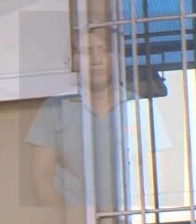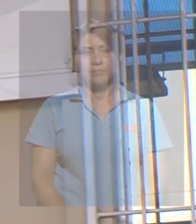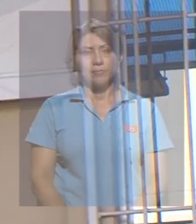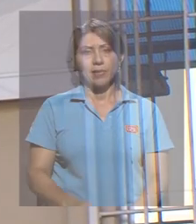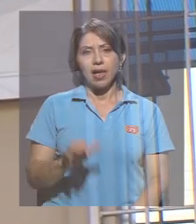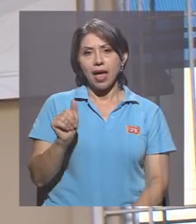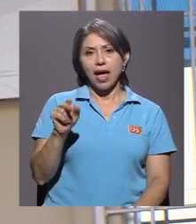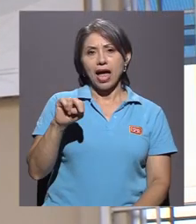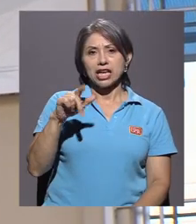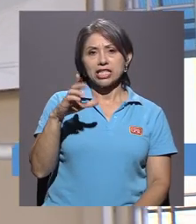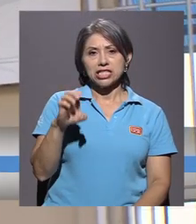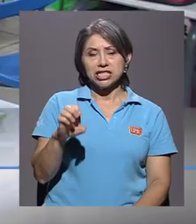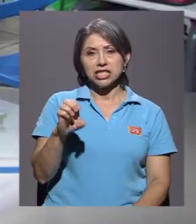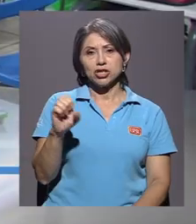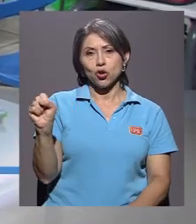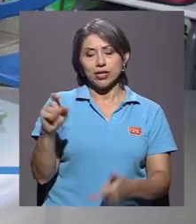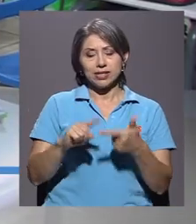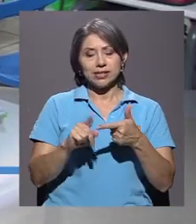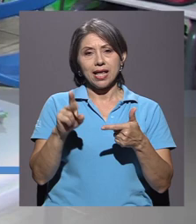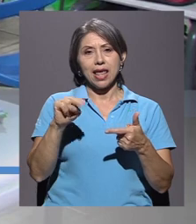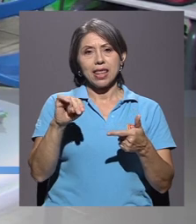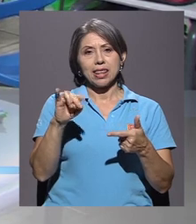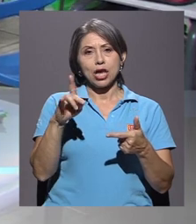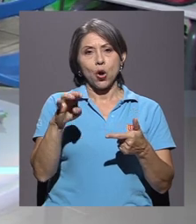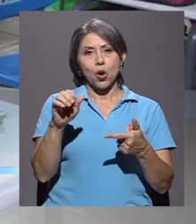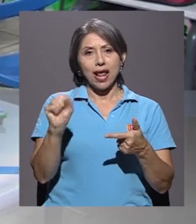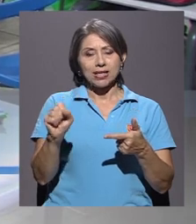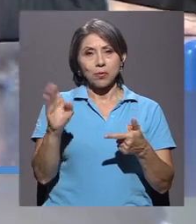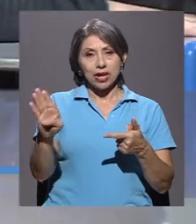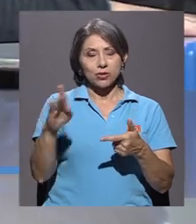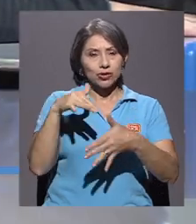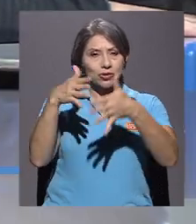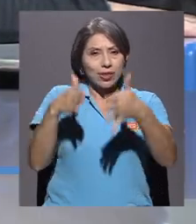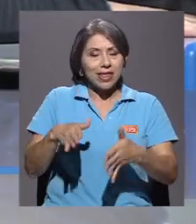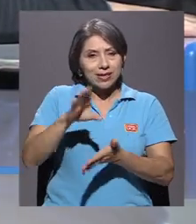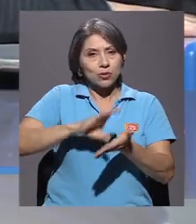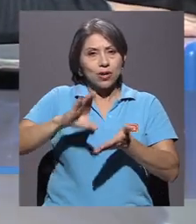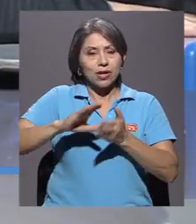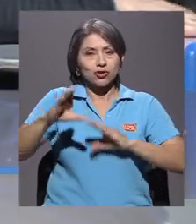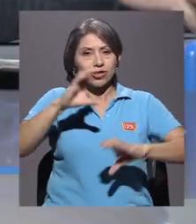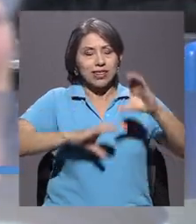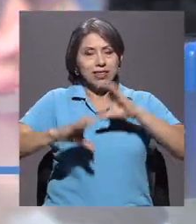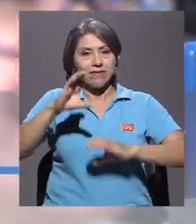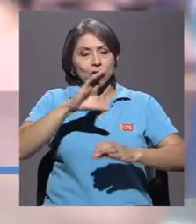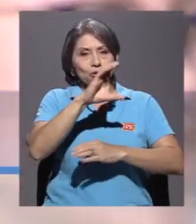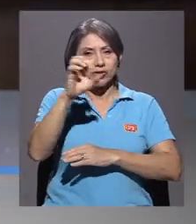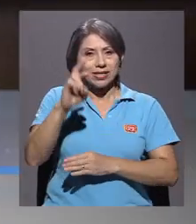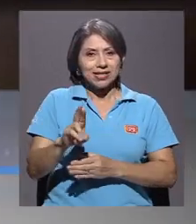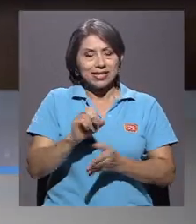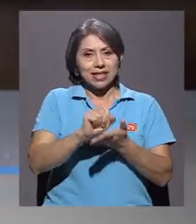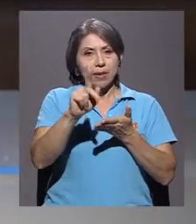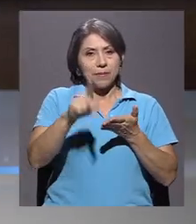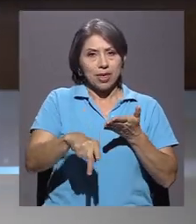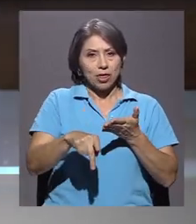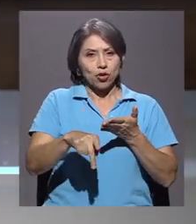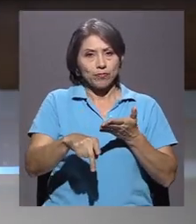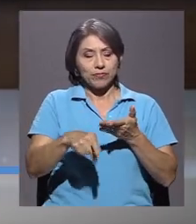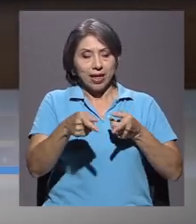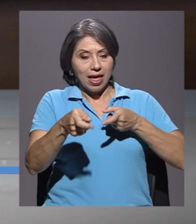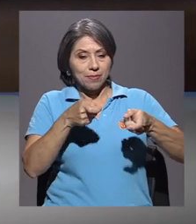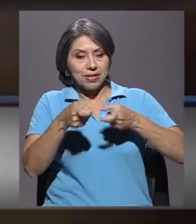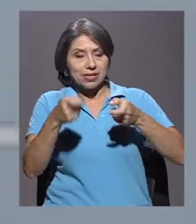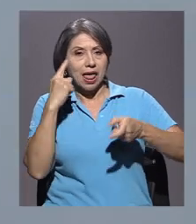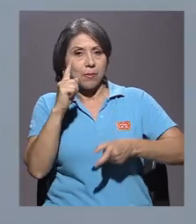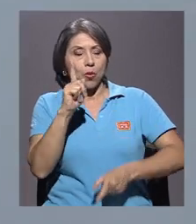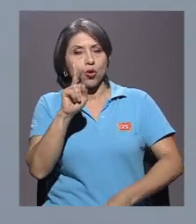Angie Solís y Nicolás Bolaños son estudiantes del Colegio Científico Costarricense de San Pedro, sede administrada por